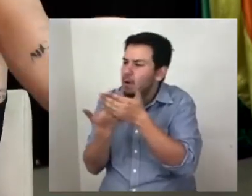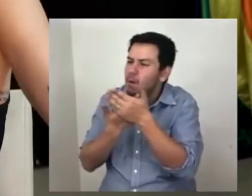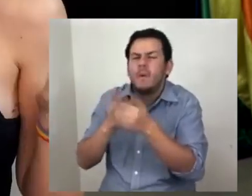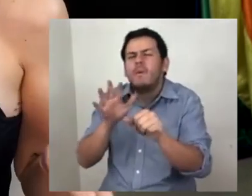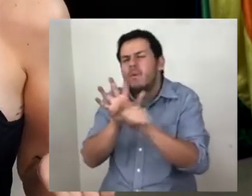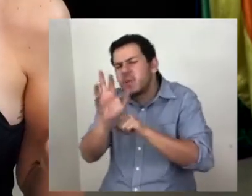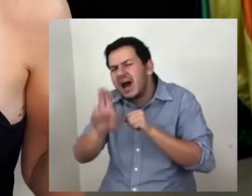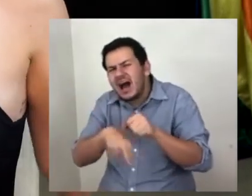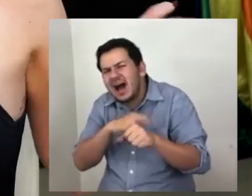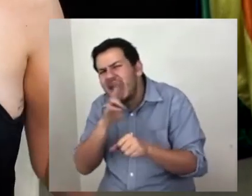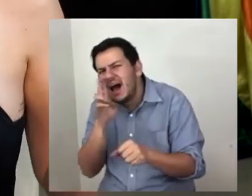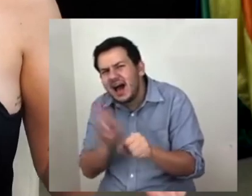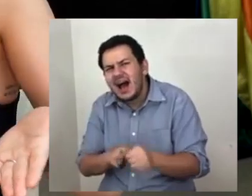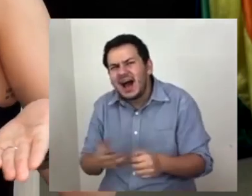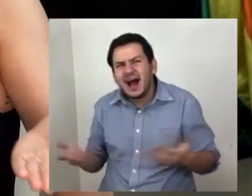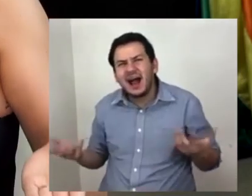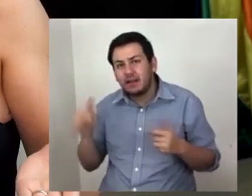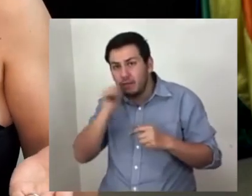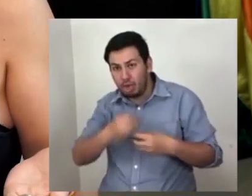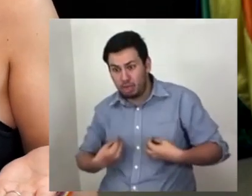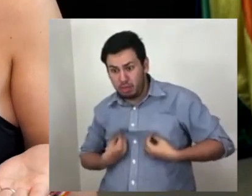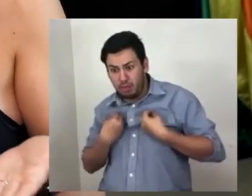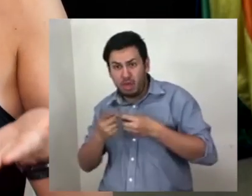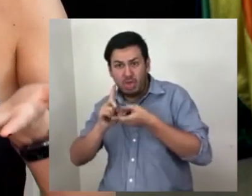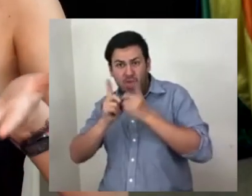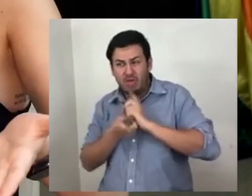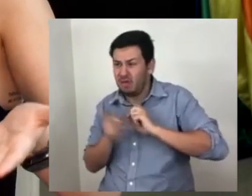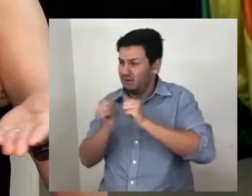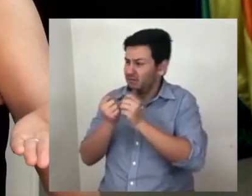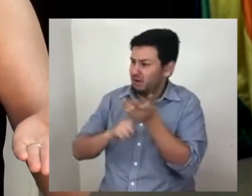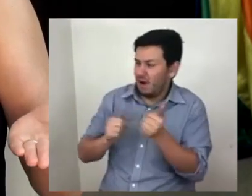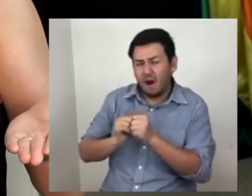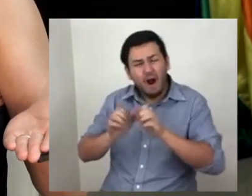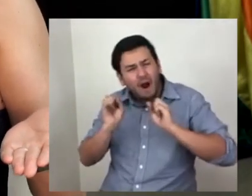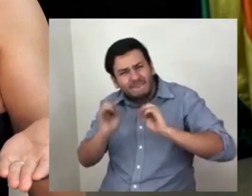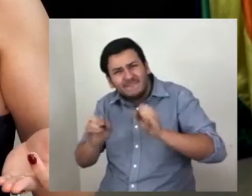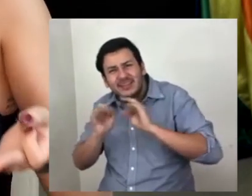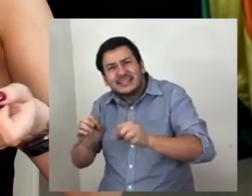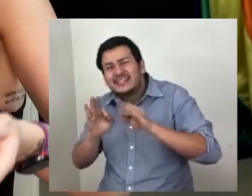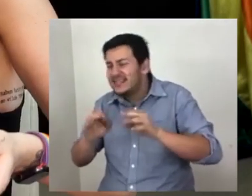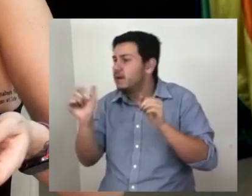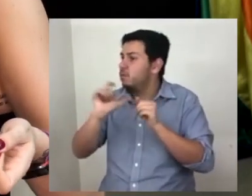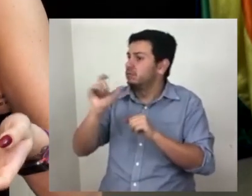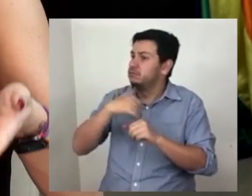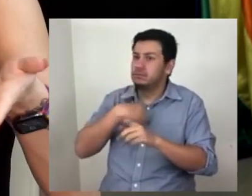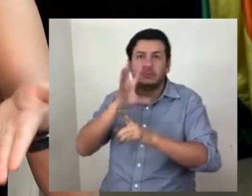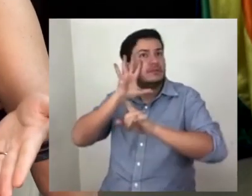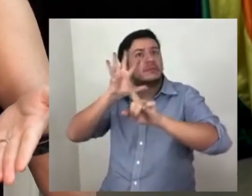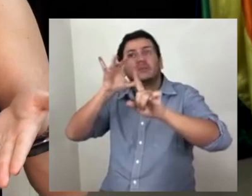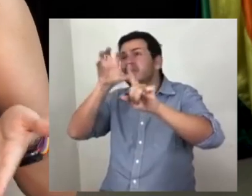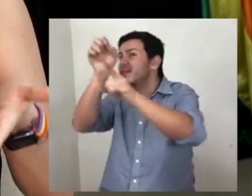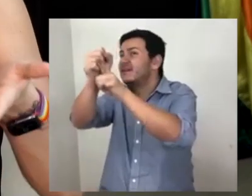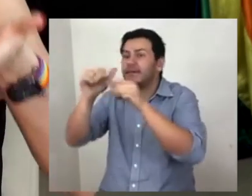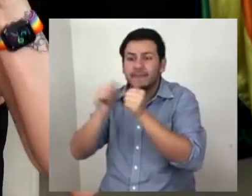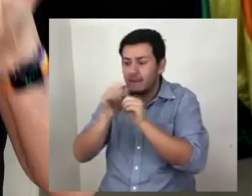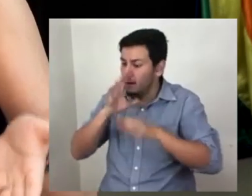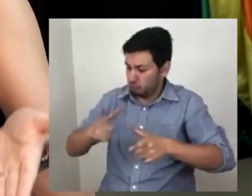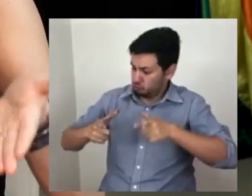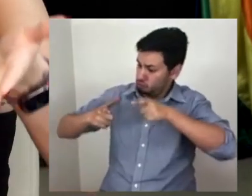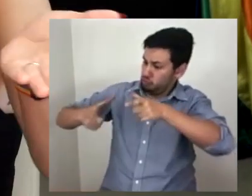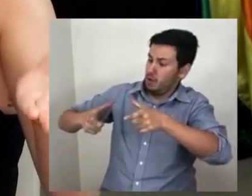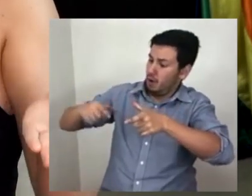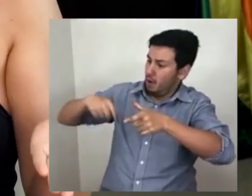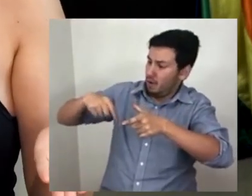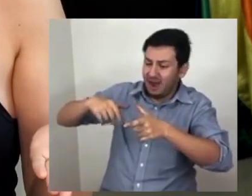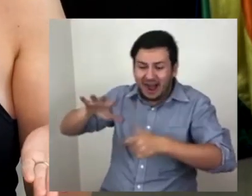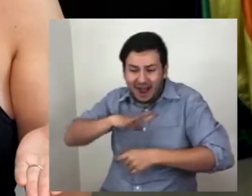rosa, chavos. ¿Cuál normalidad? Esa donde vivías con depresión trabajando en una oficina donde el momento alto de tu día era el darte cuenta